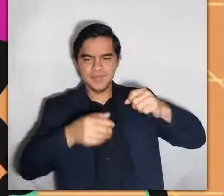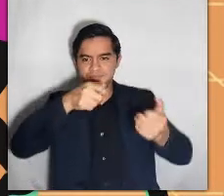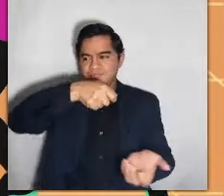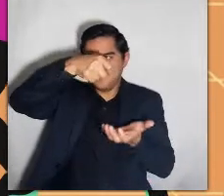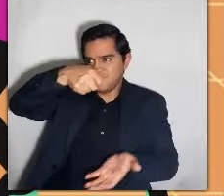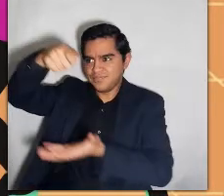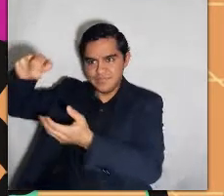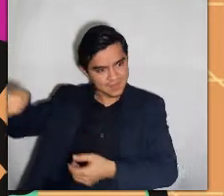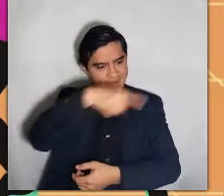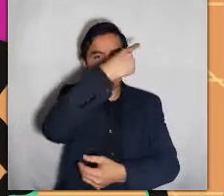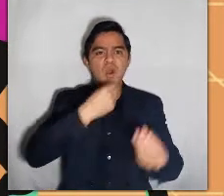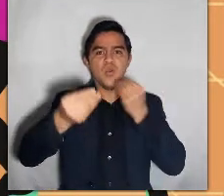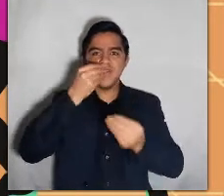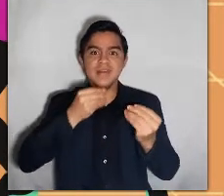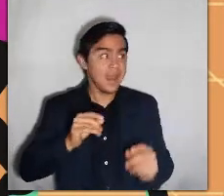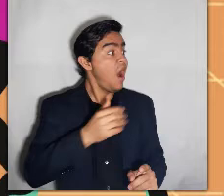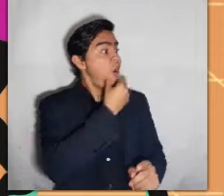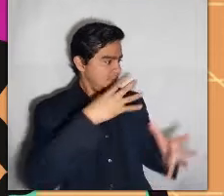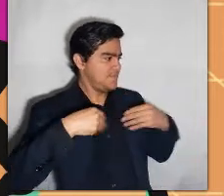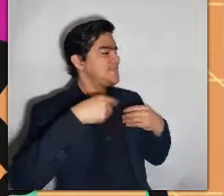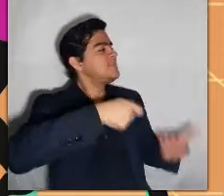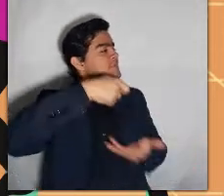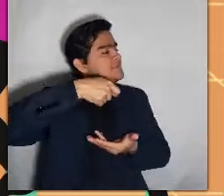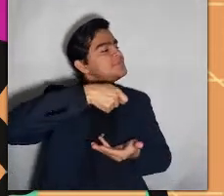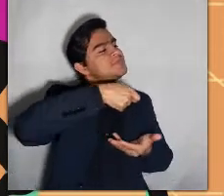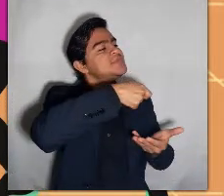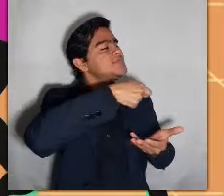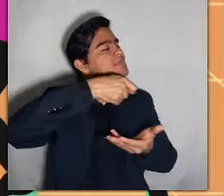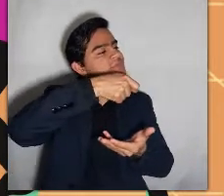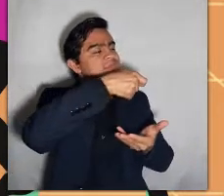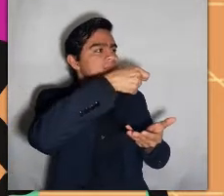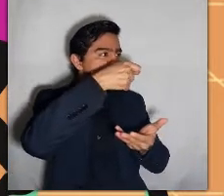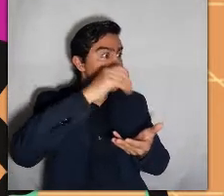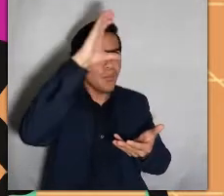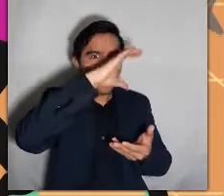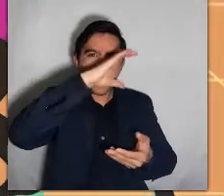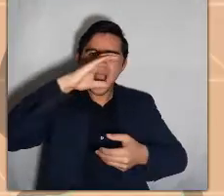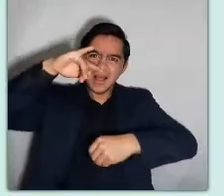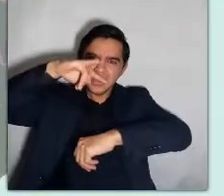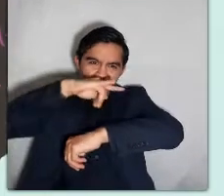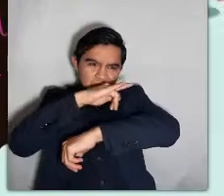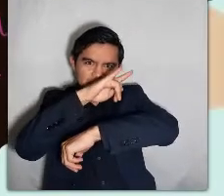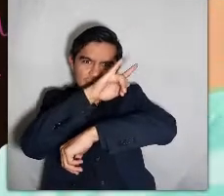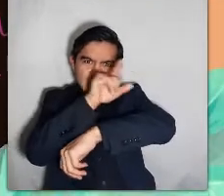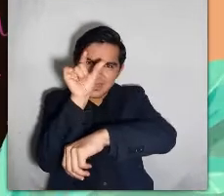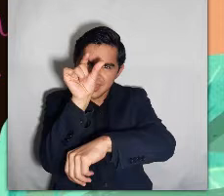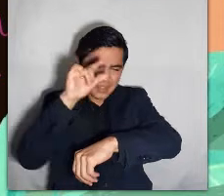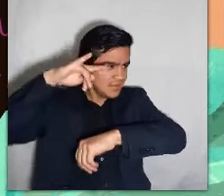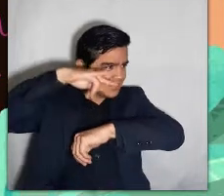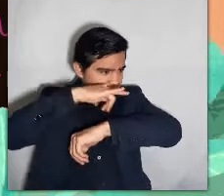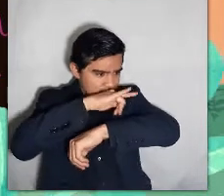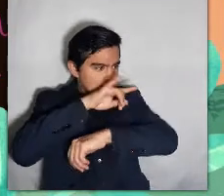El príncipe Margarito agarró la cesta con entusiasmo y se adentró en el jardín encantado. Iba